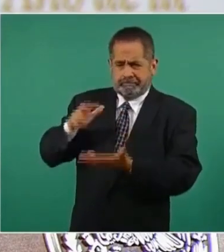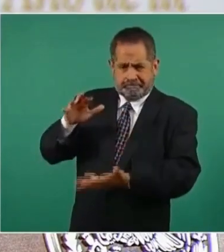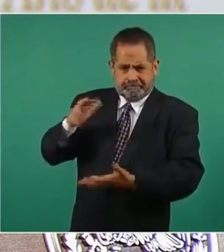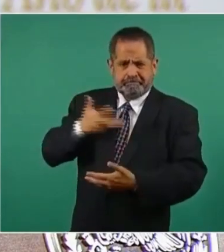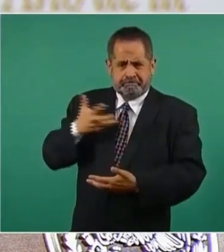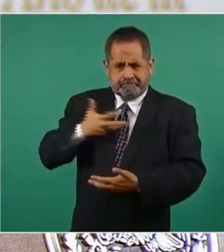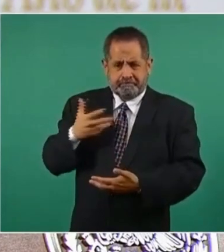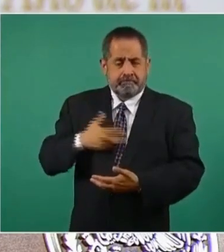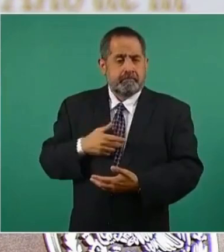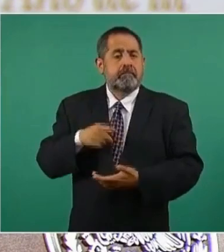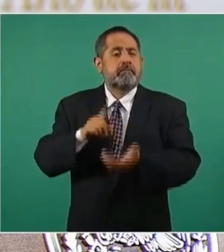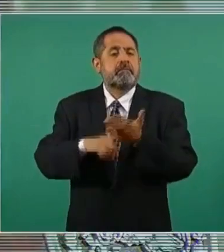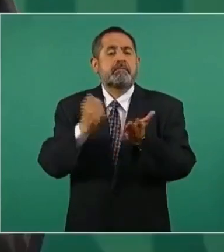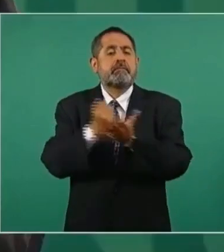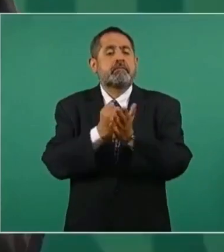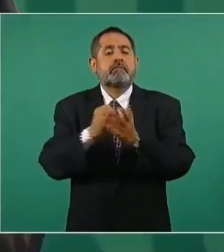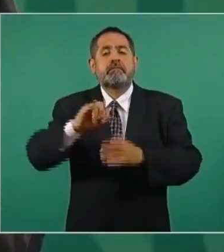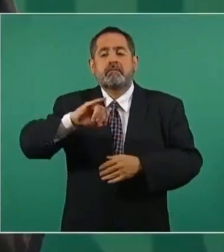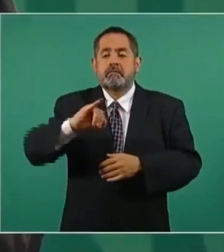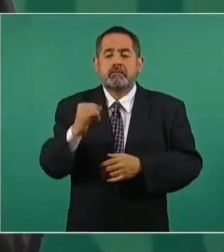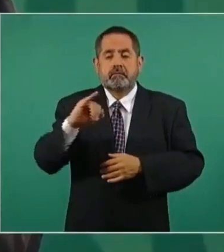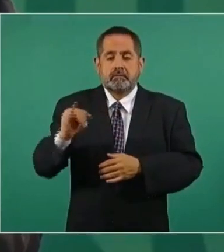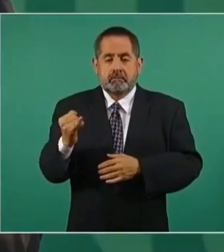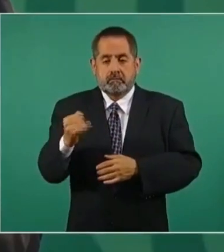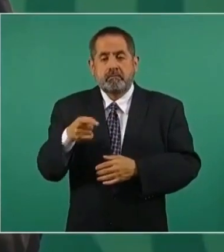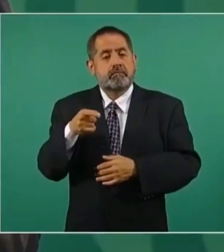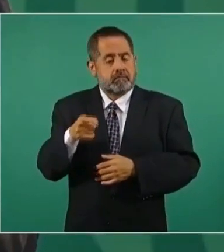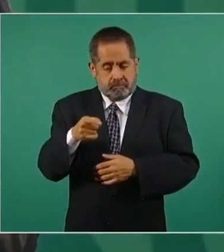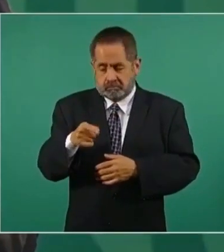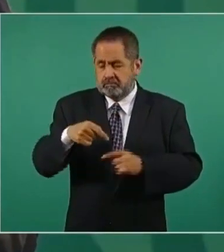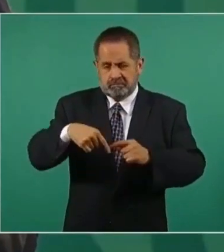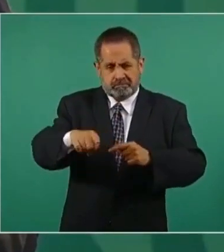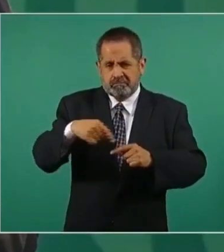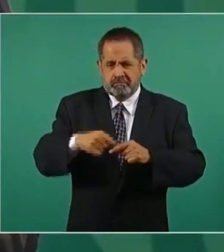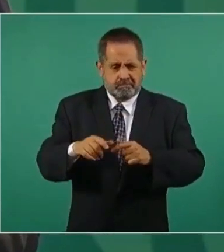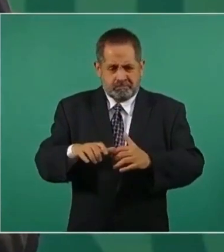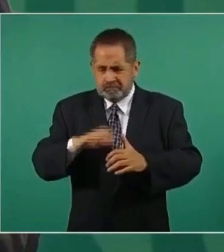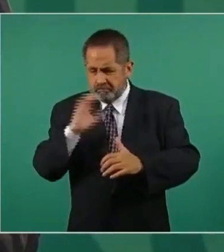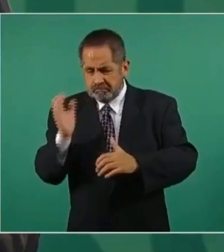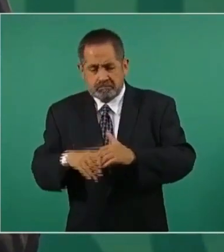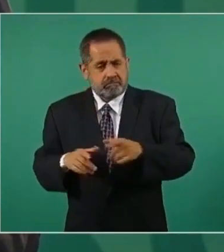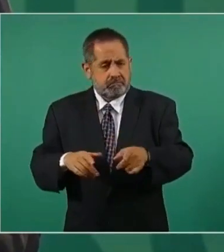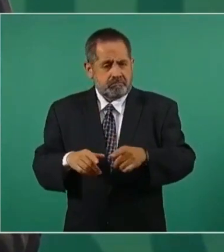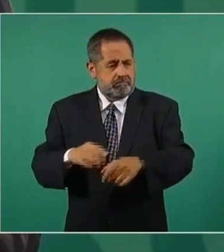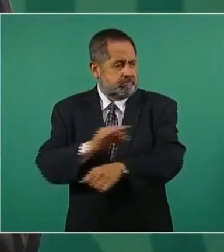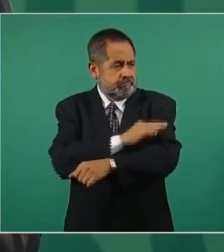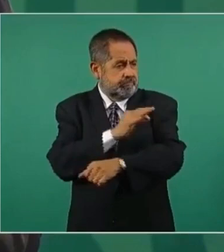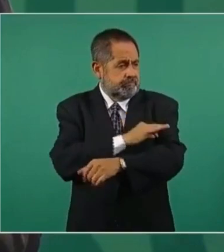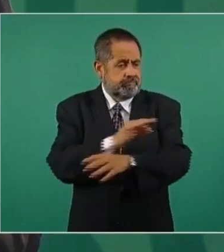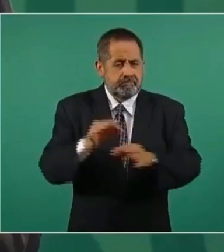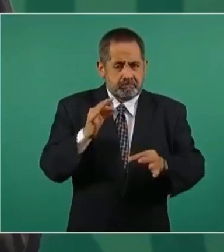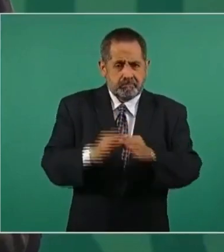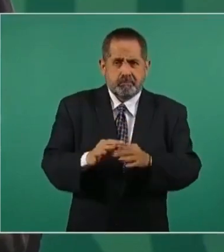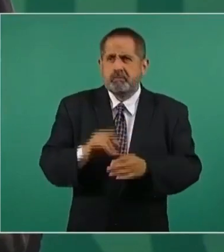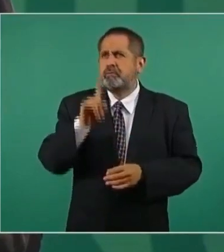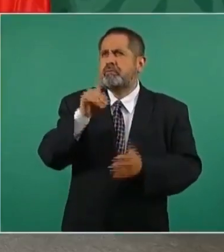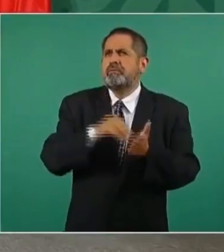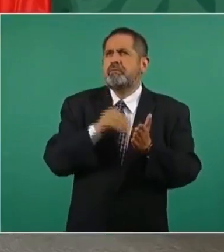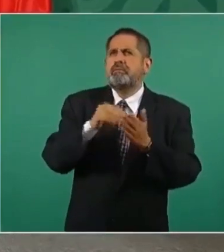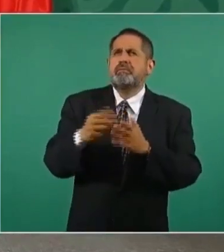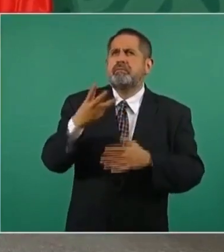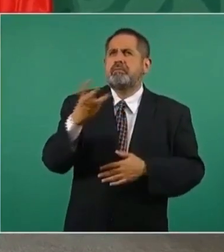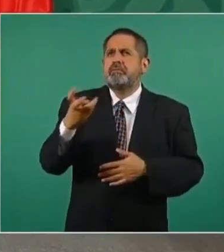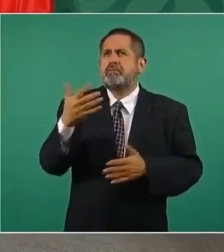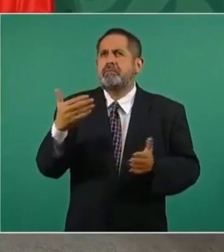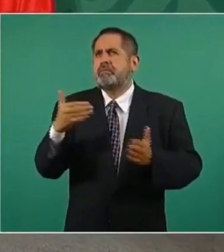Las de Johnson y Johnson, pues están por terminarse de aplicar, fueron un millón 350